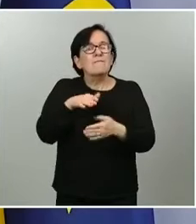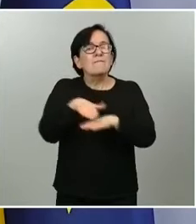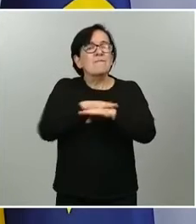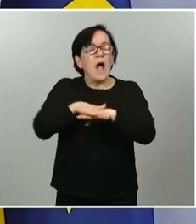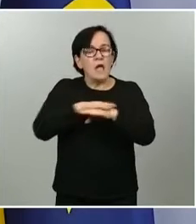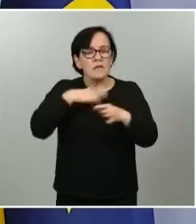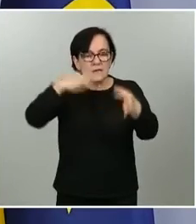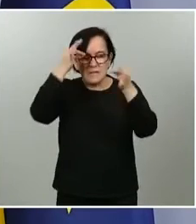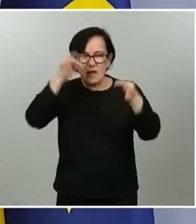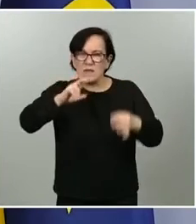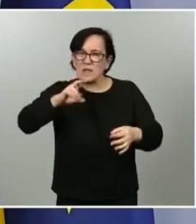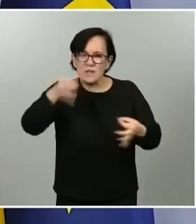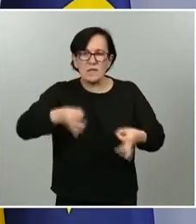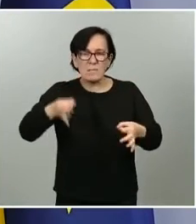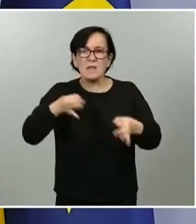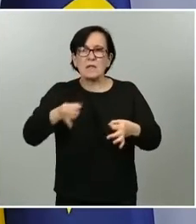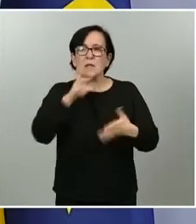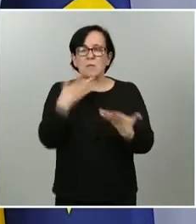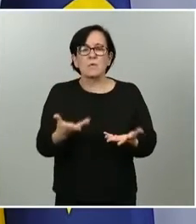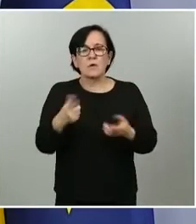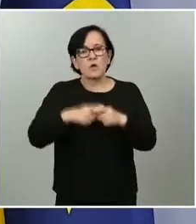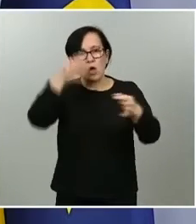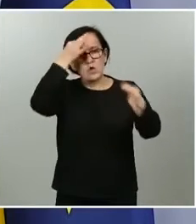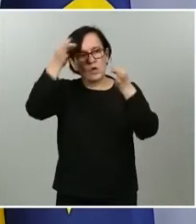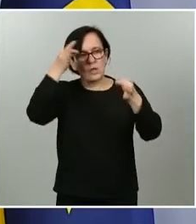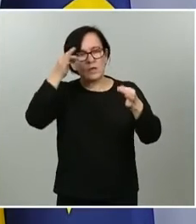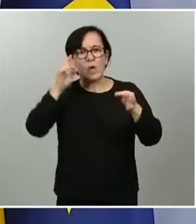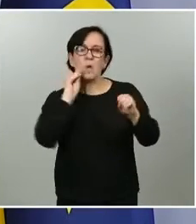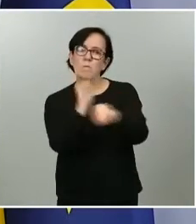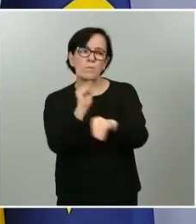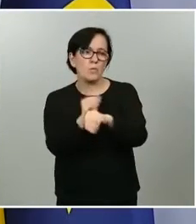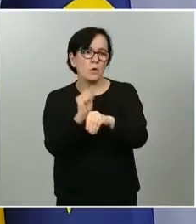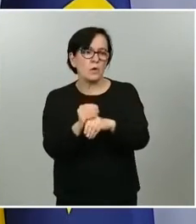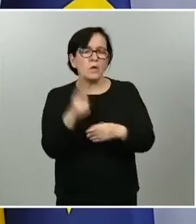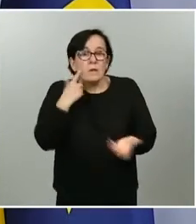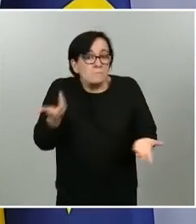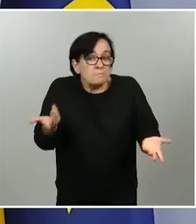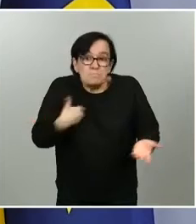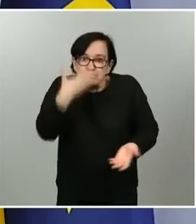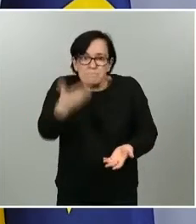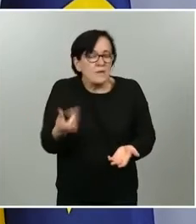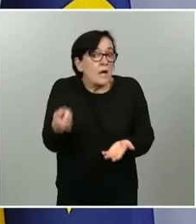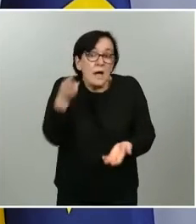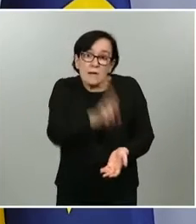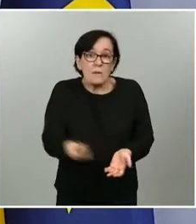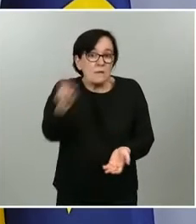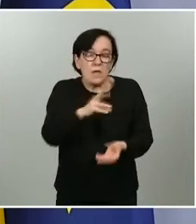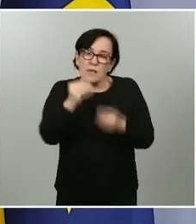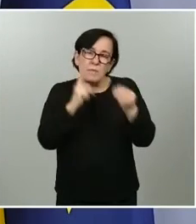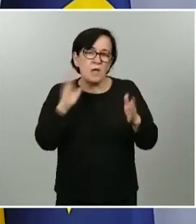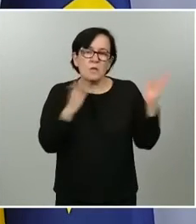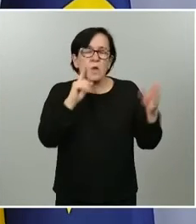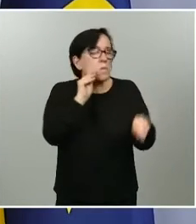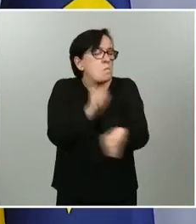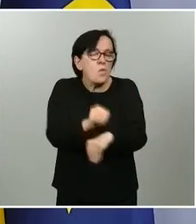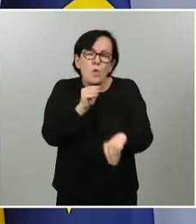hecho y siempre siempre siempre con criterios de máxima prudencia a me sabe mal decirlo pero es como debemos de actuar en esta etapa con mucha prudencia